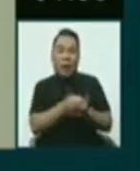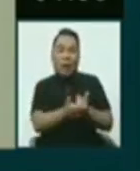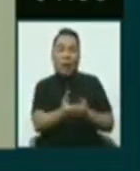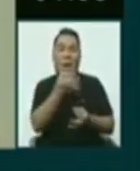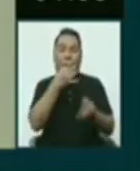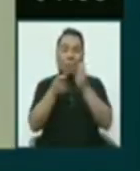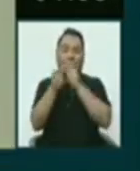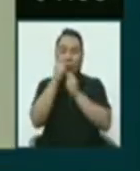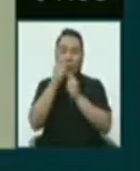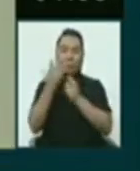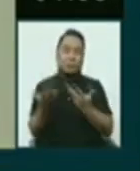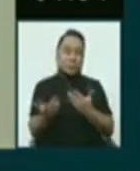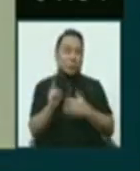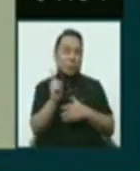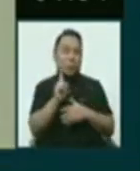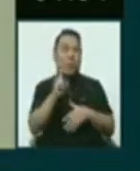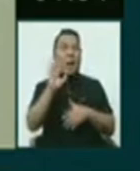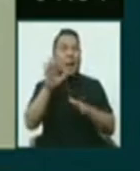límite.